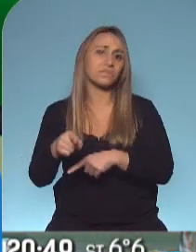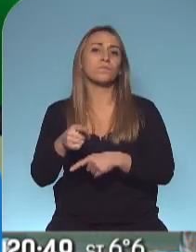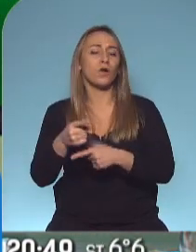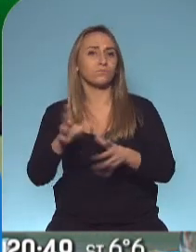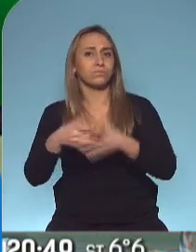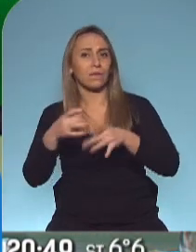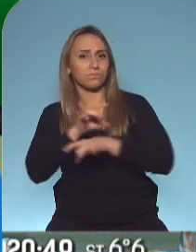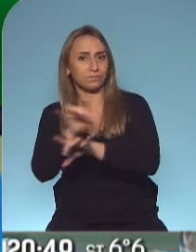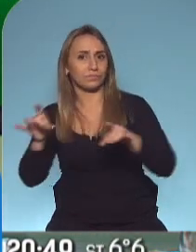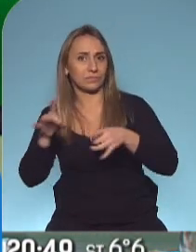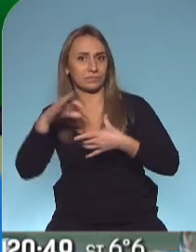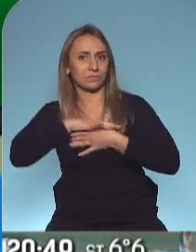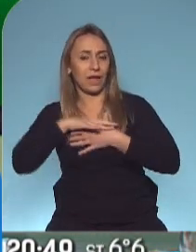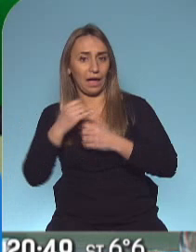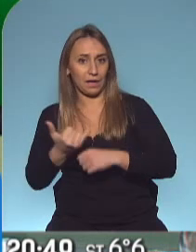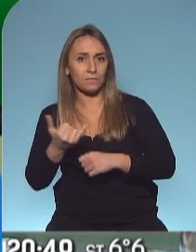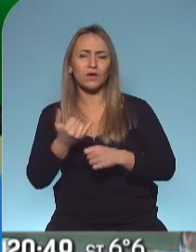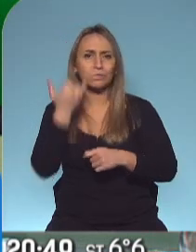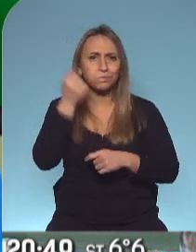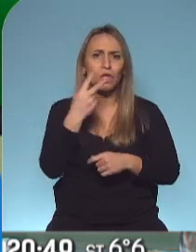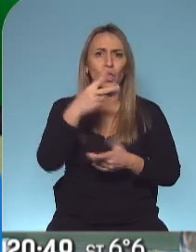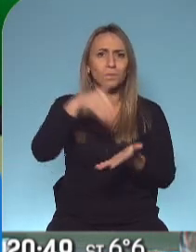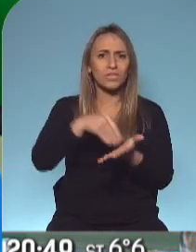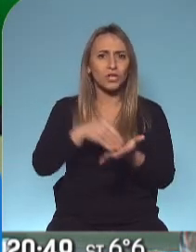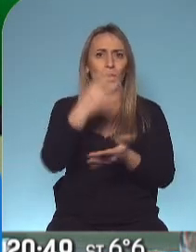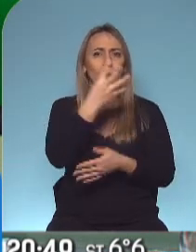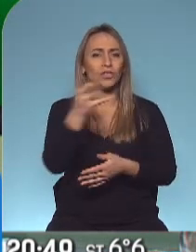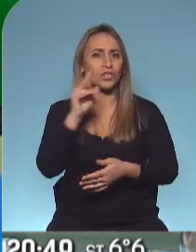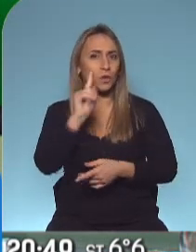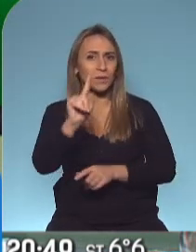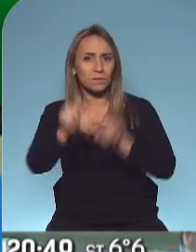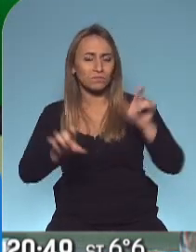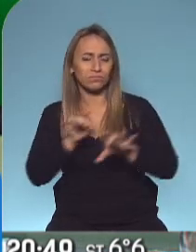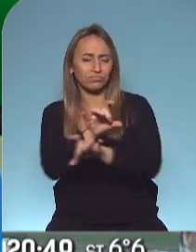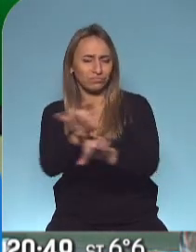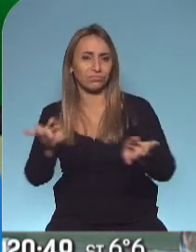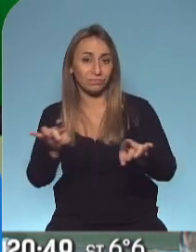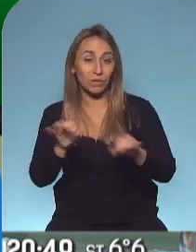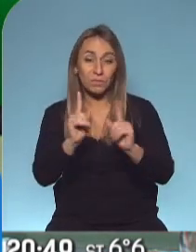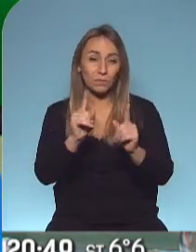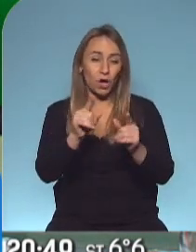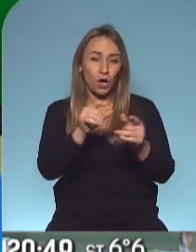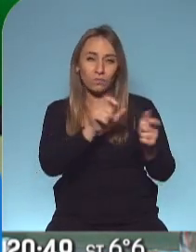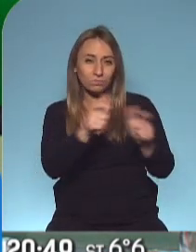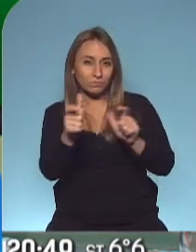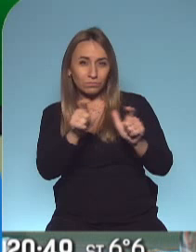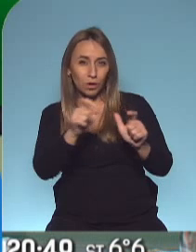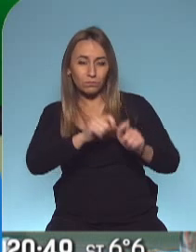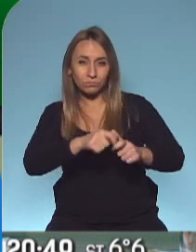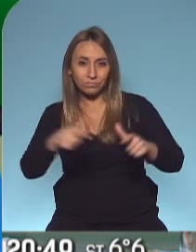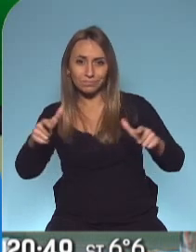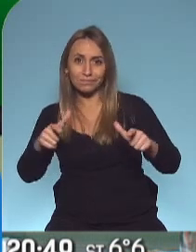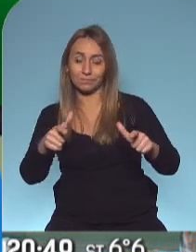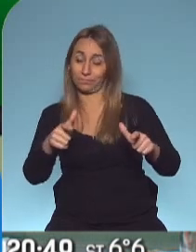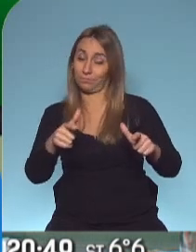ya llevamos al escándalo de 2.400.000 contagiados. Así que si se mantuvo esa proporción, verdaderamente será